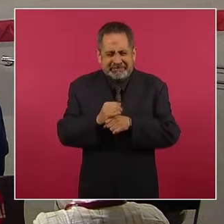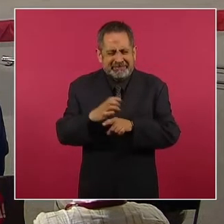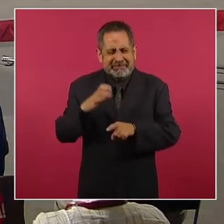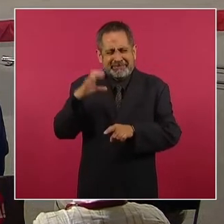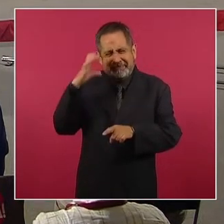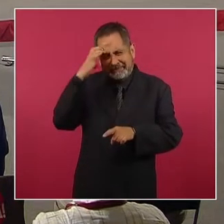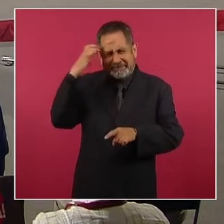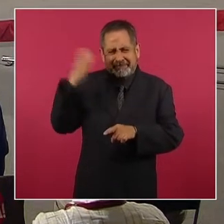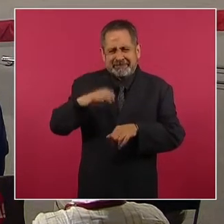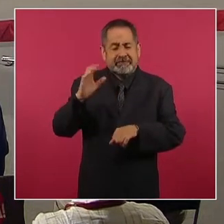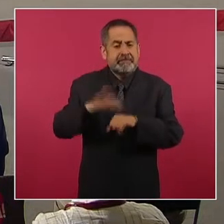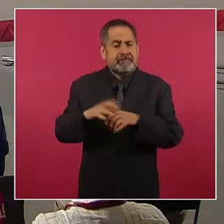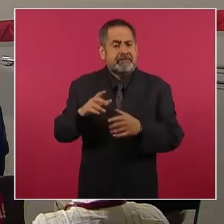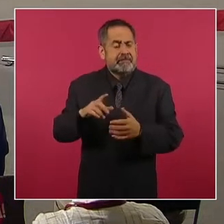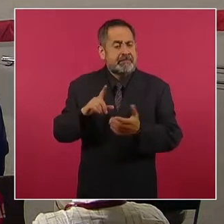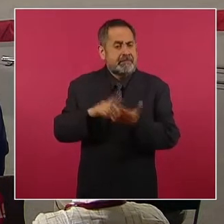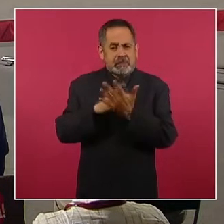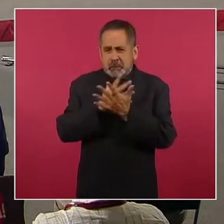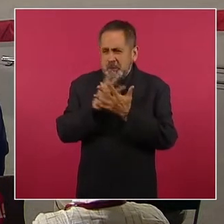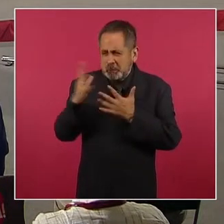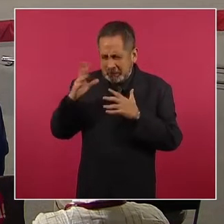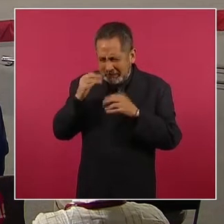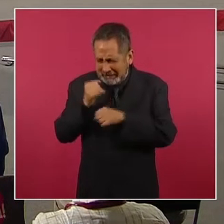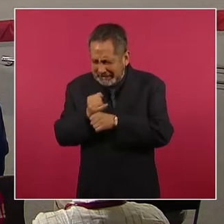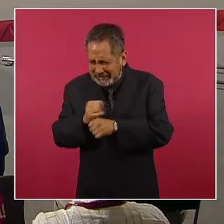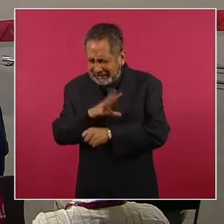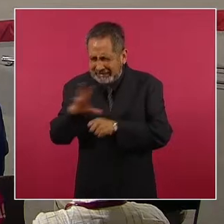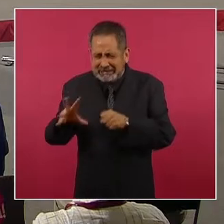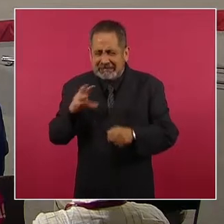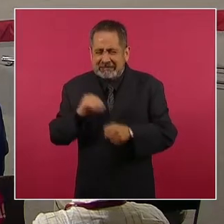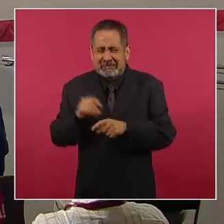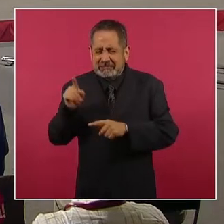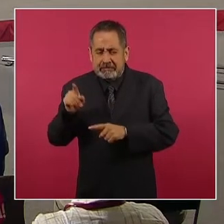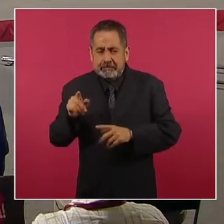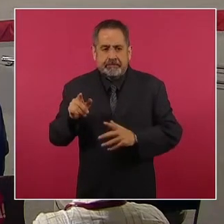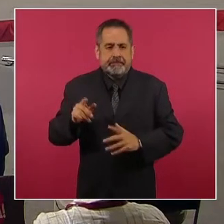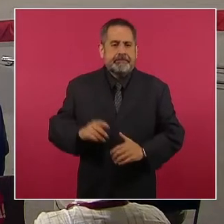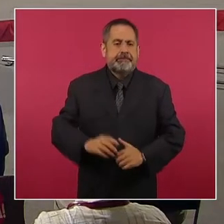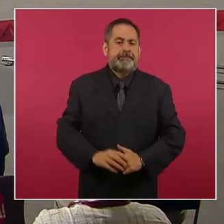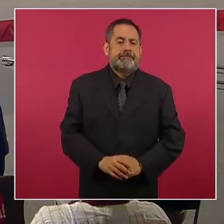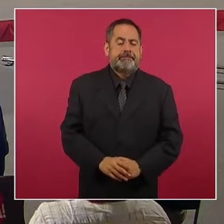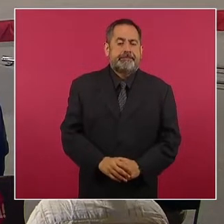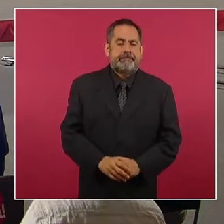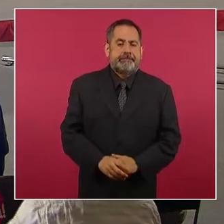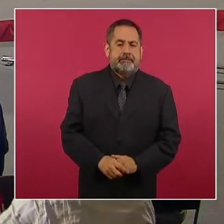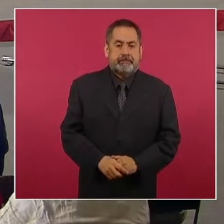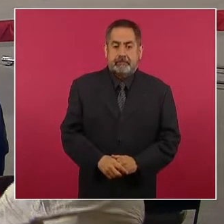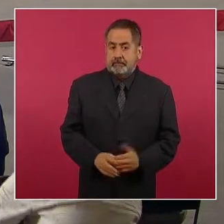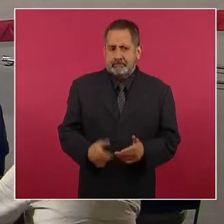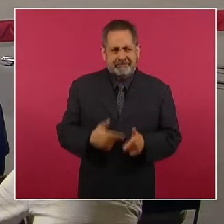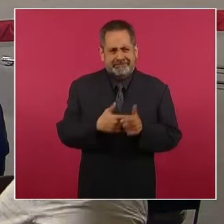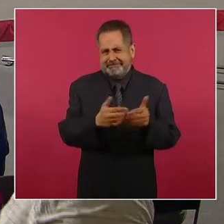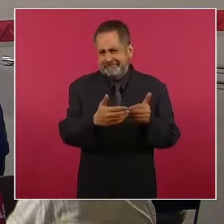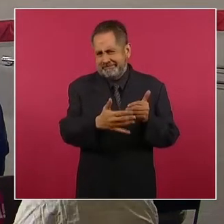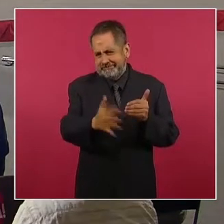criminal más exhaustiva en la historia de México. Esto no para ahí.